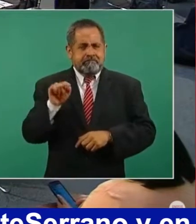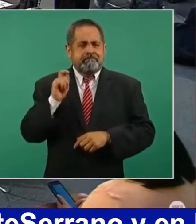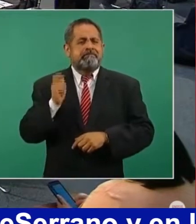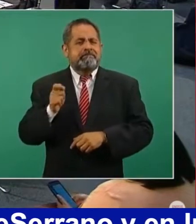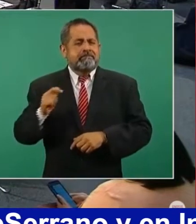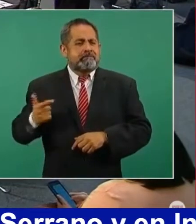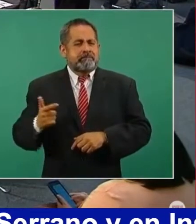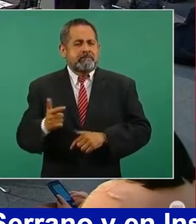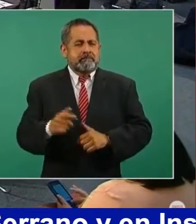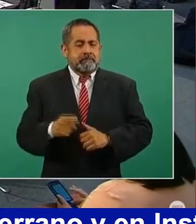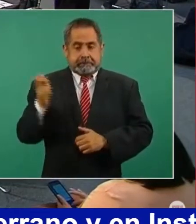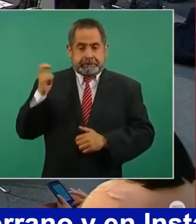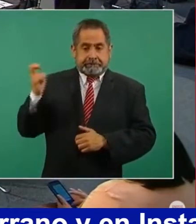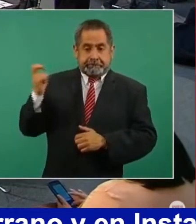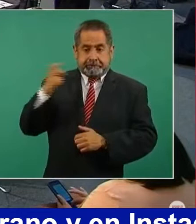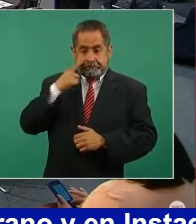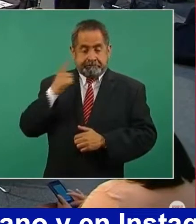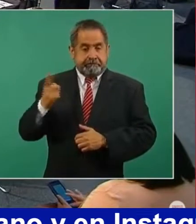esta.